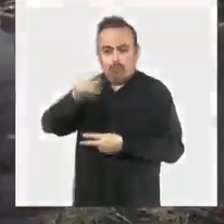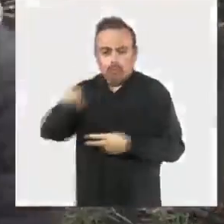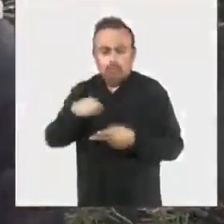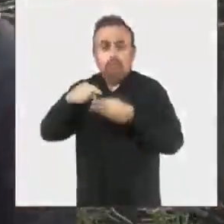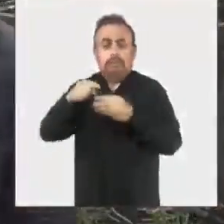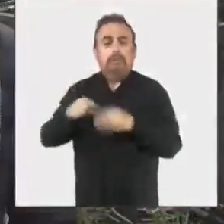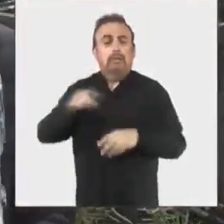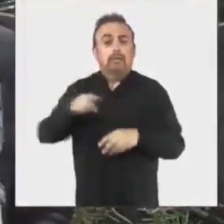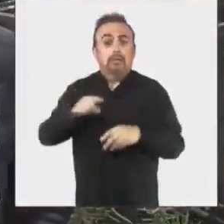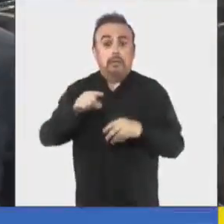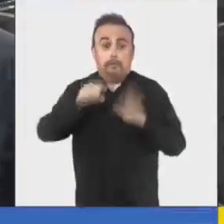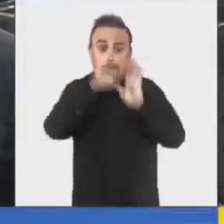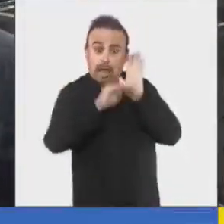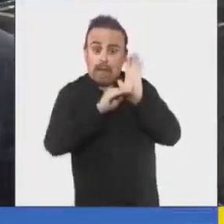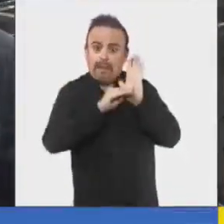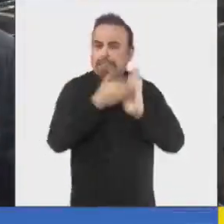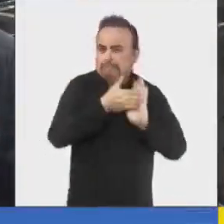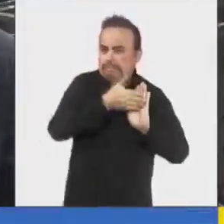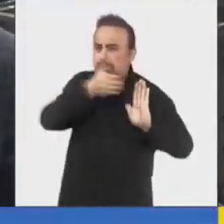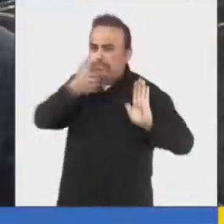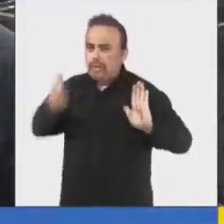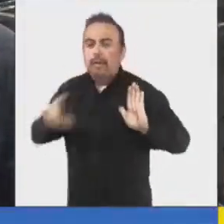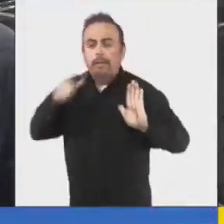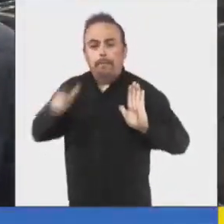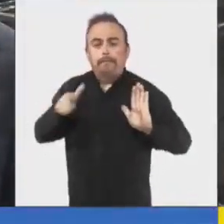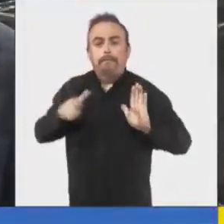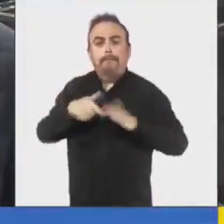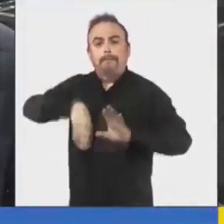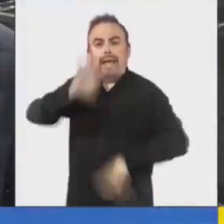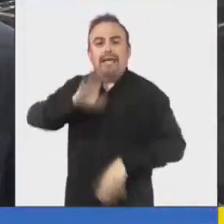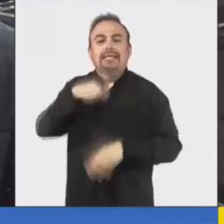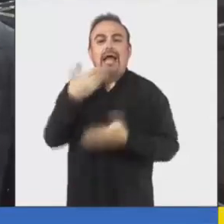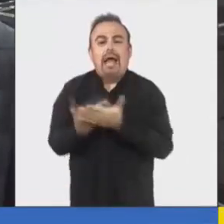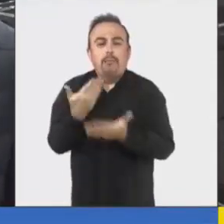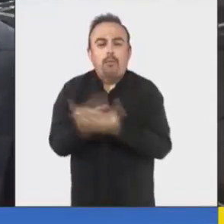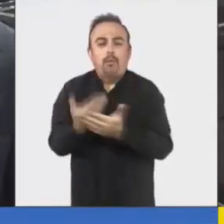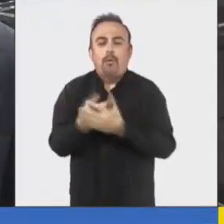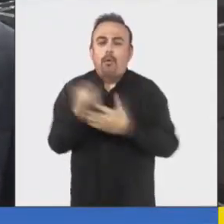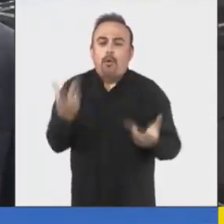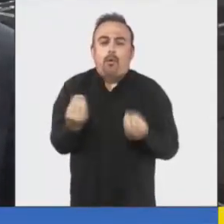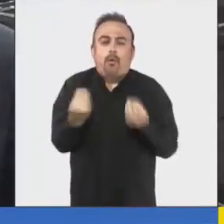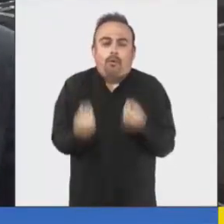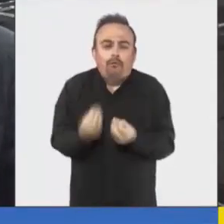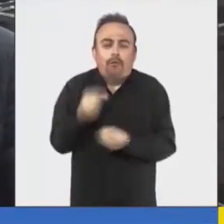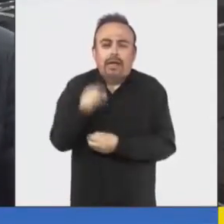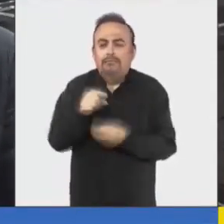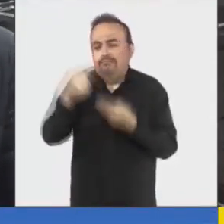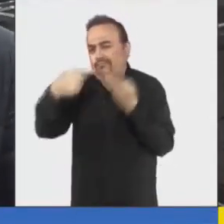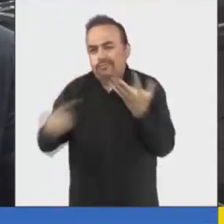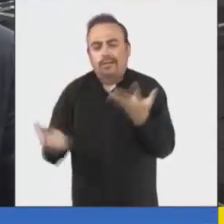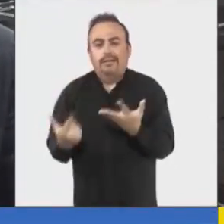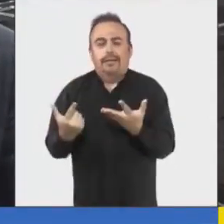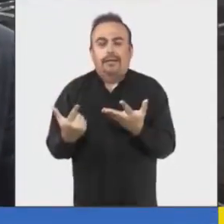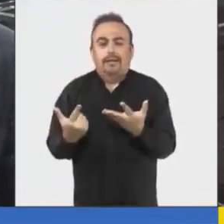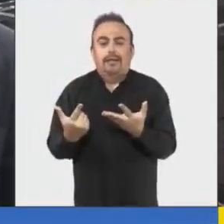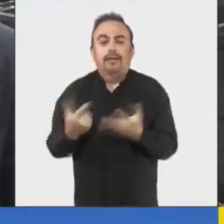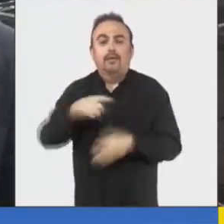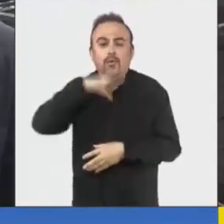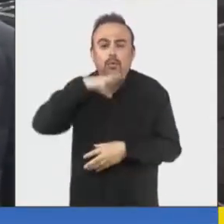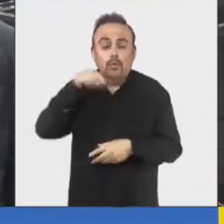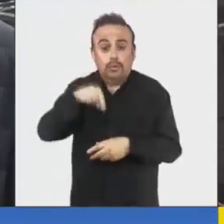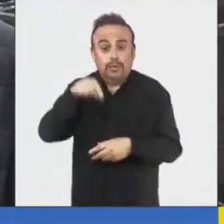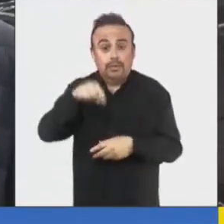ampliar el programa para darle un buen uso a ese producto que es riquísimo en nutrientes, etc. Entonces,